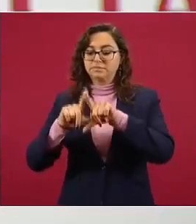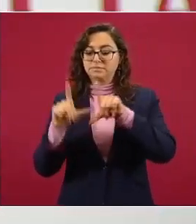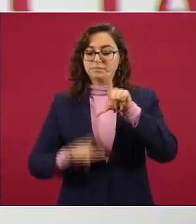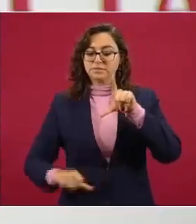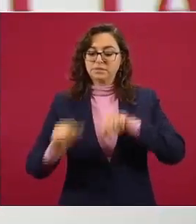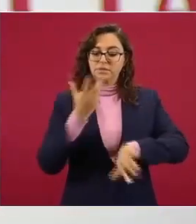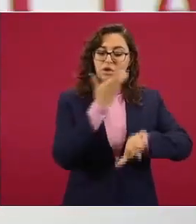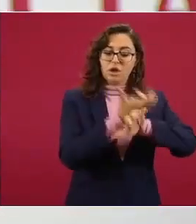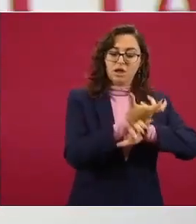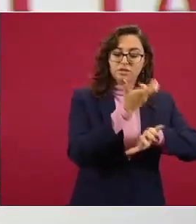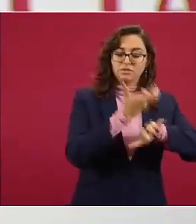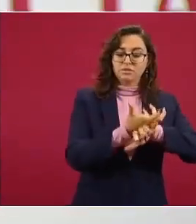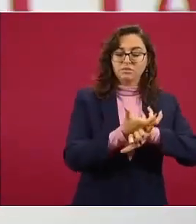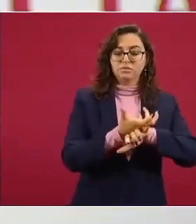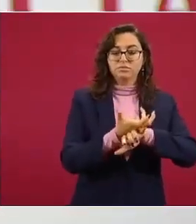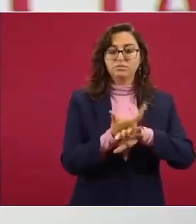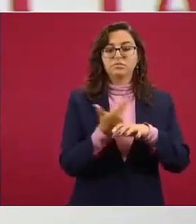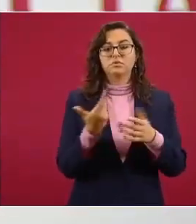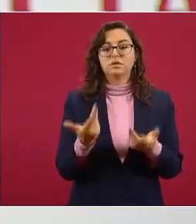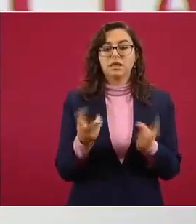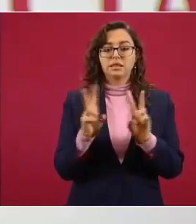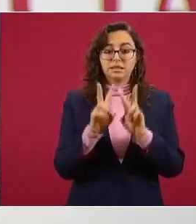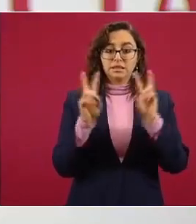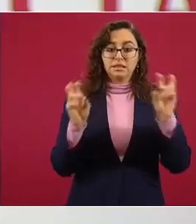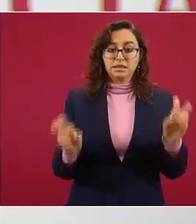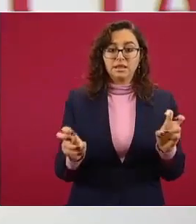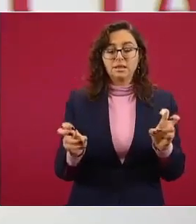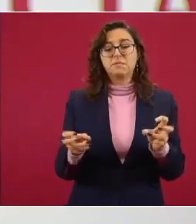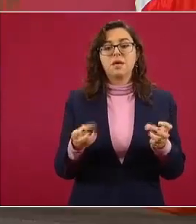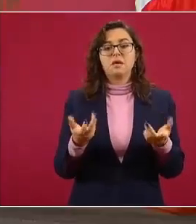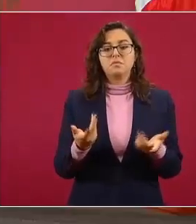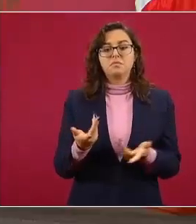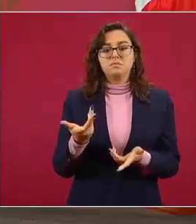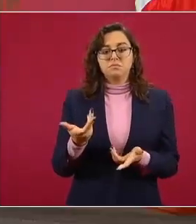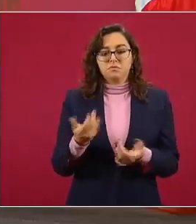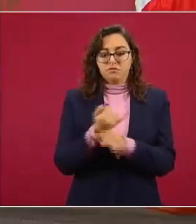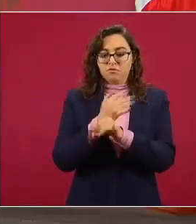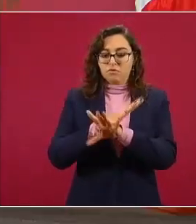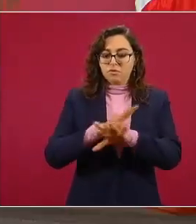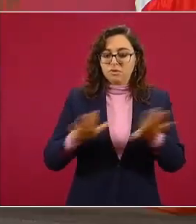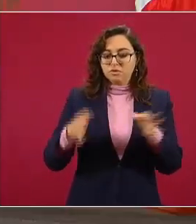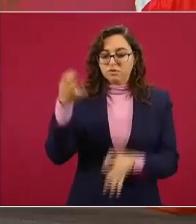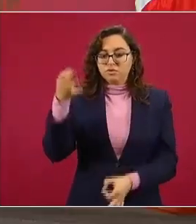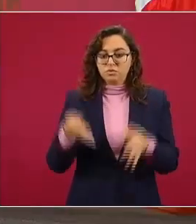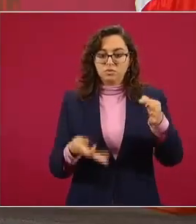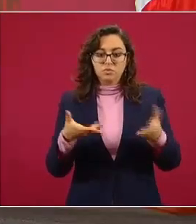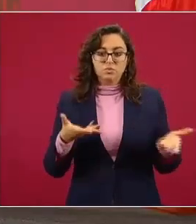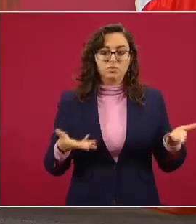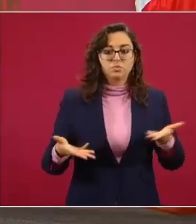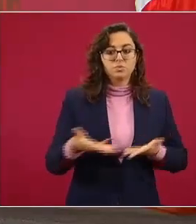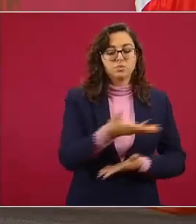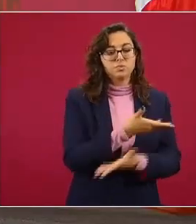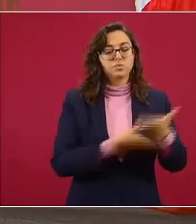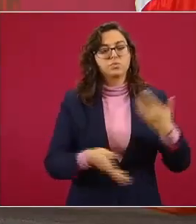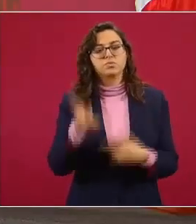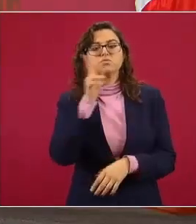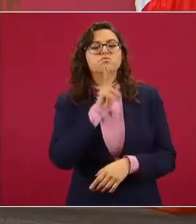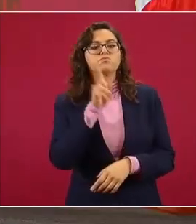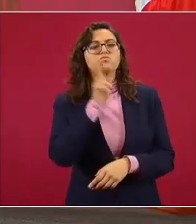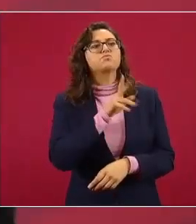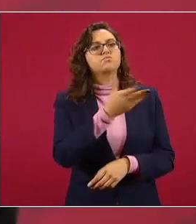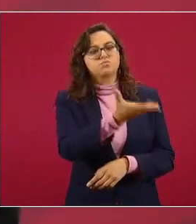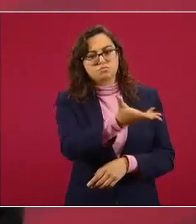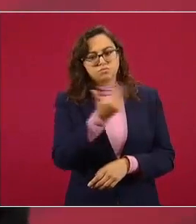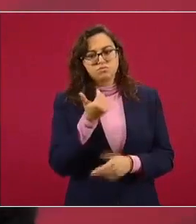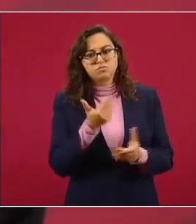Unidos de América sobre asistencia jurídica mutua la evidencia del caso que obraba en poder el